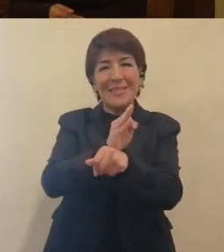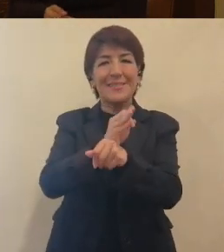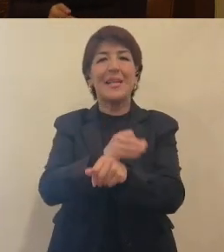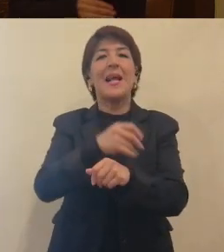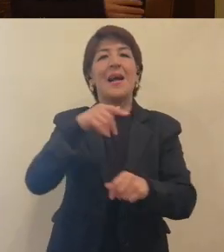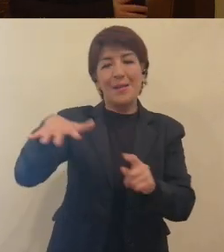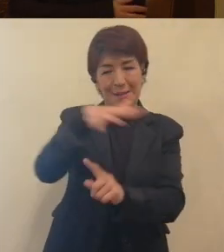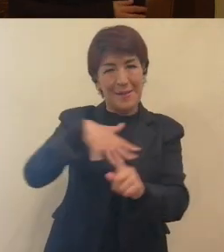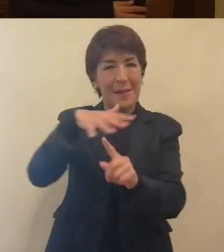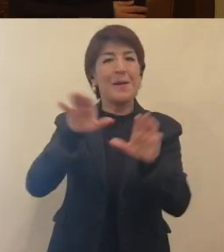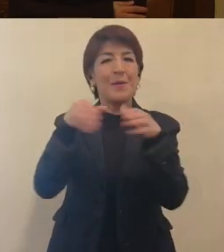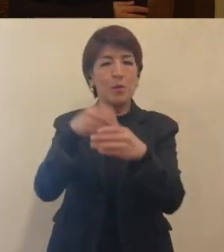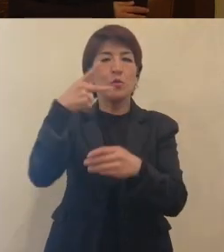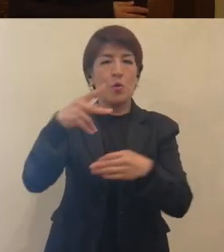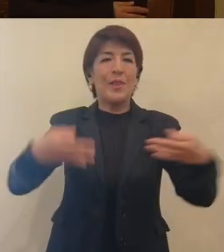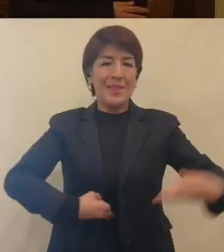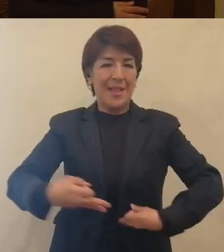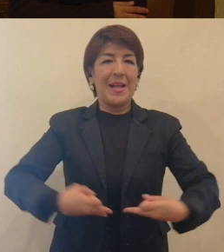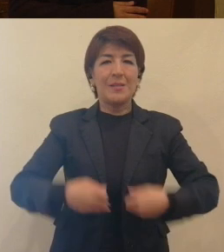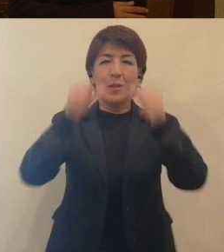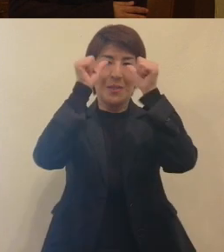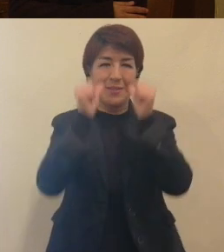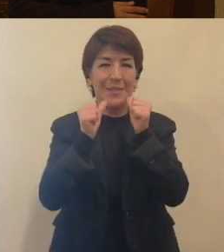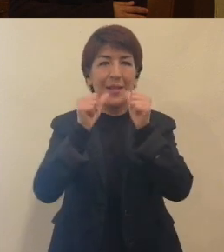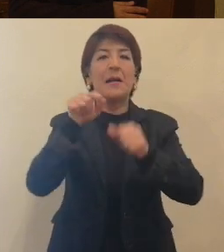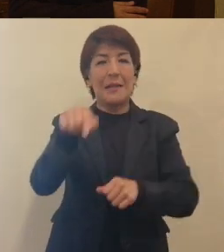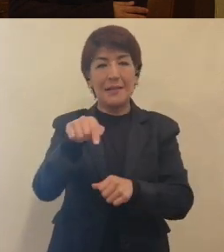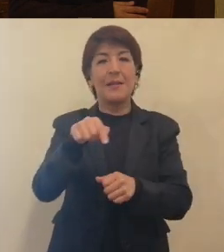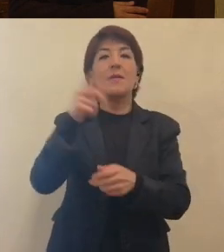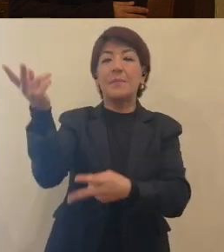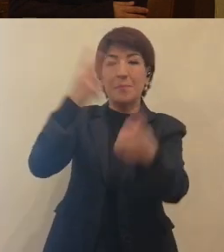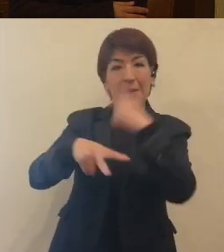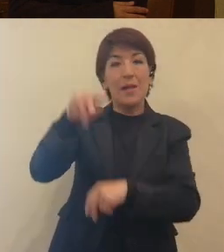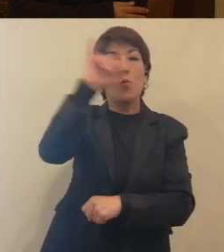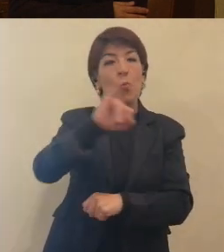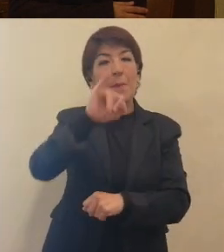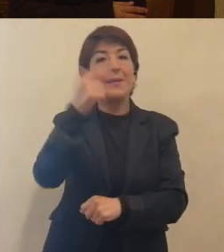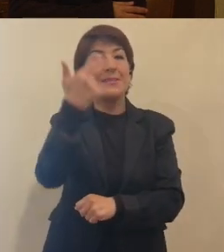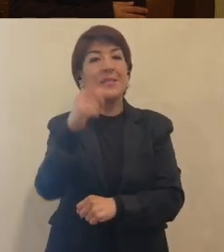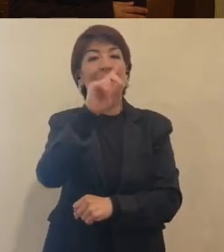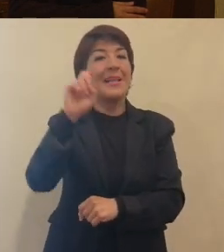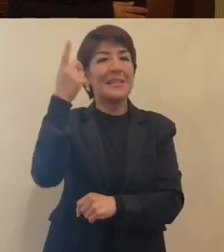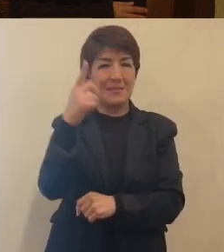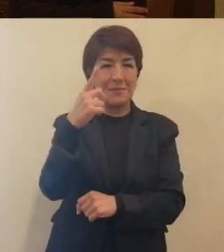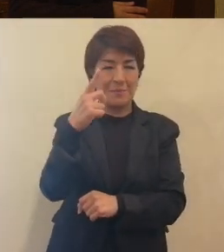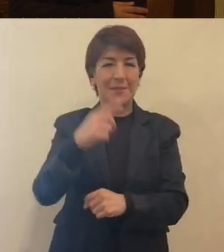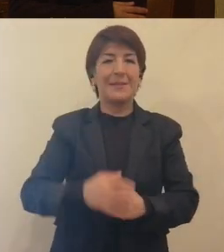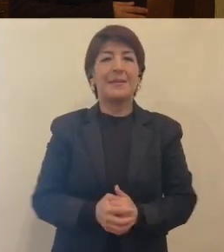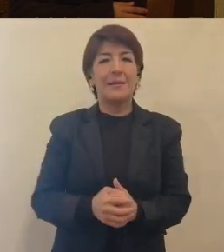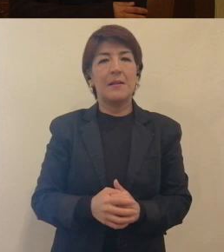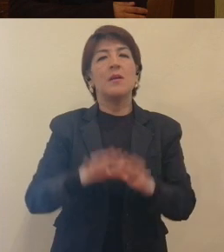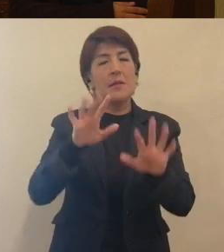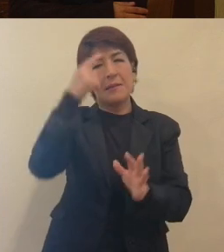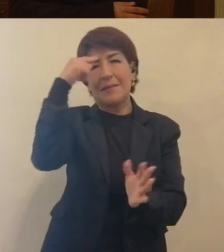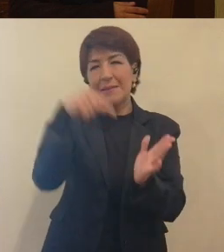de stand-up de la compañía Teatro Ciego. Ellos vienen el jueves 7 de diciembre, por